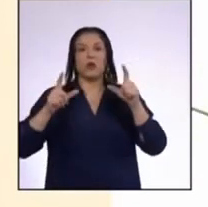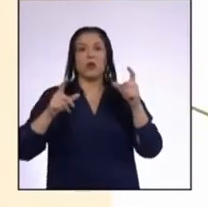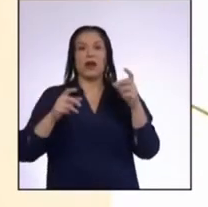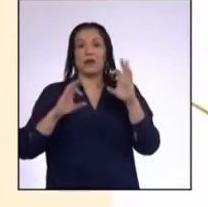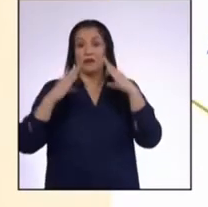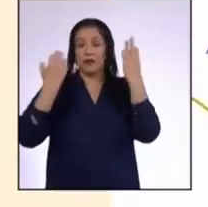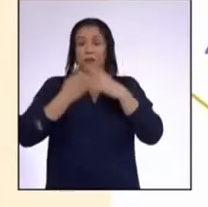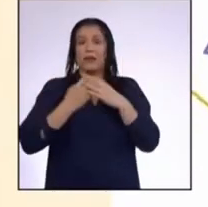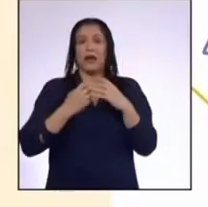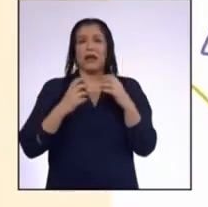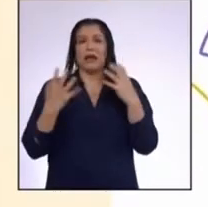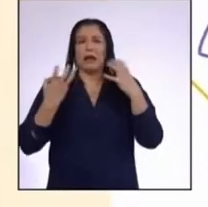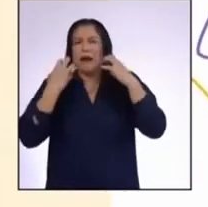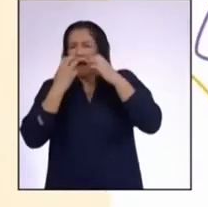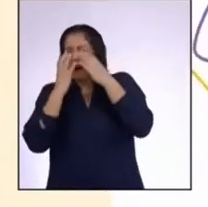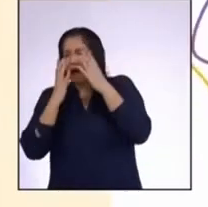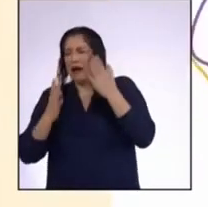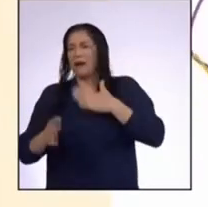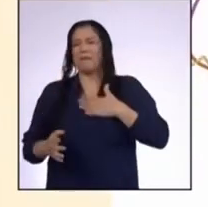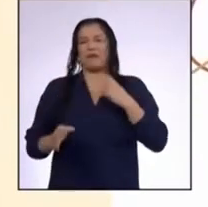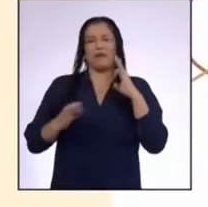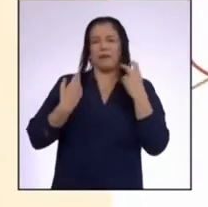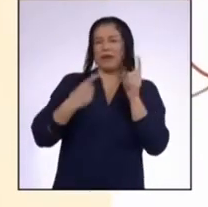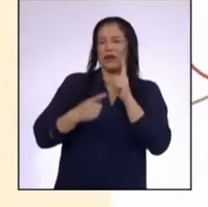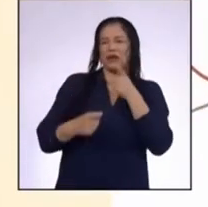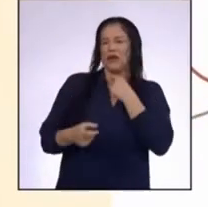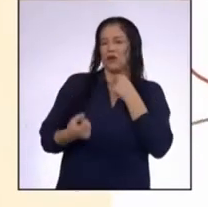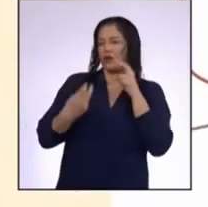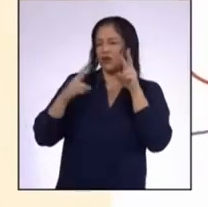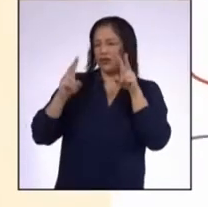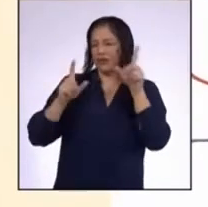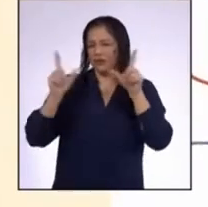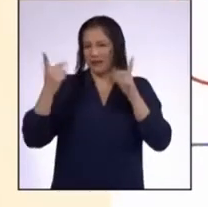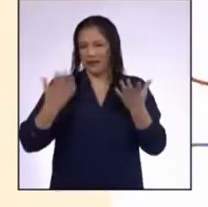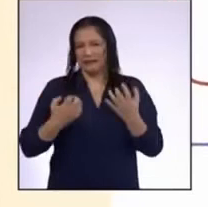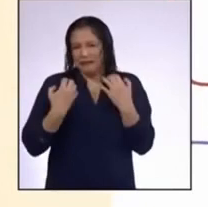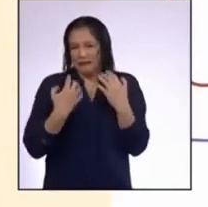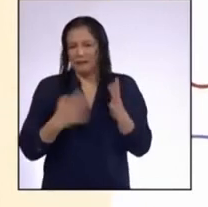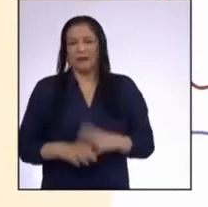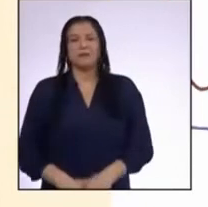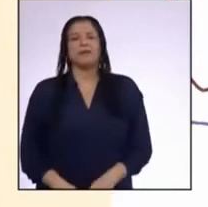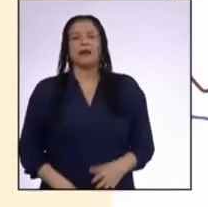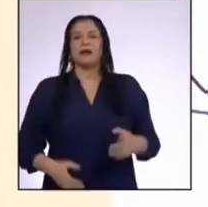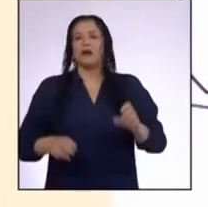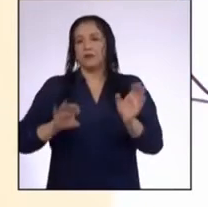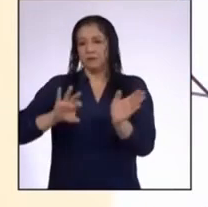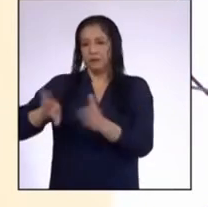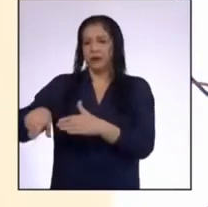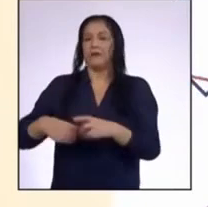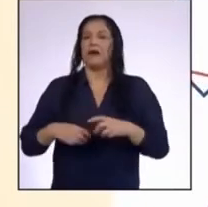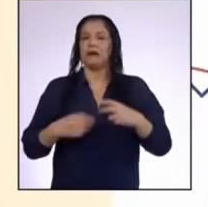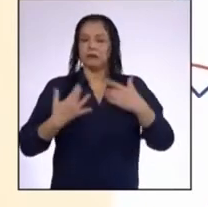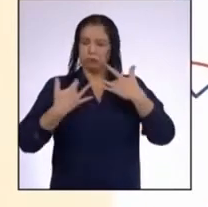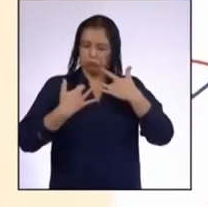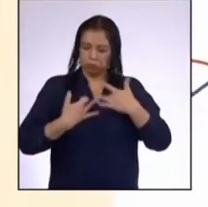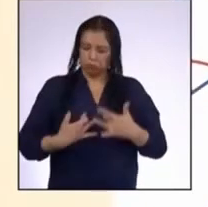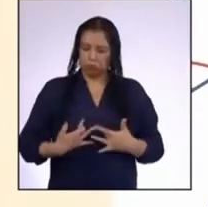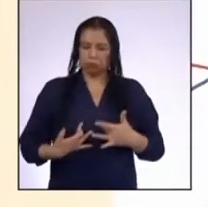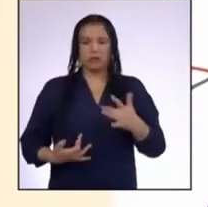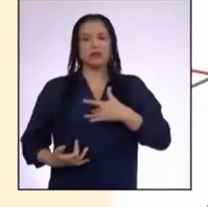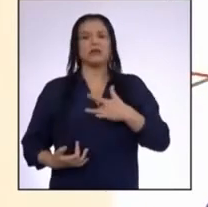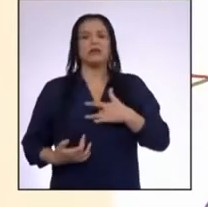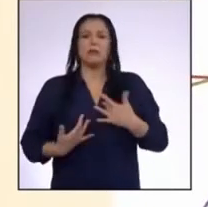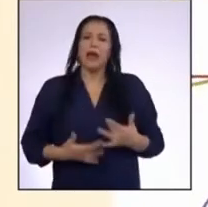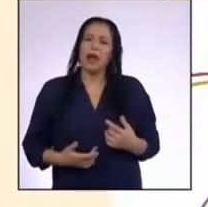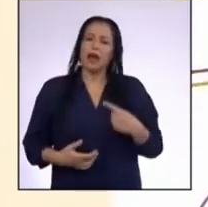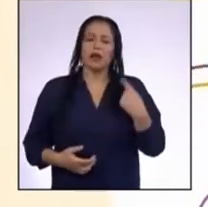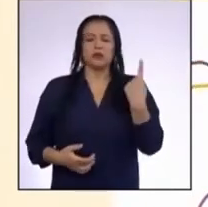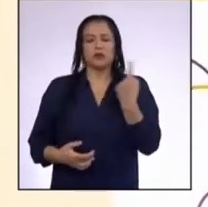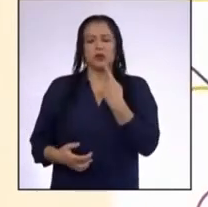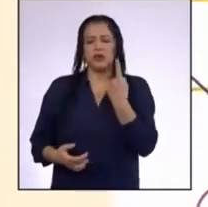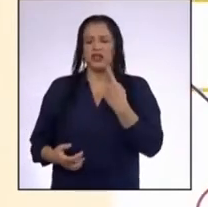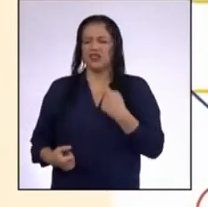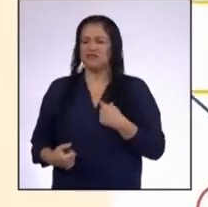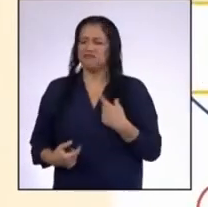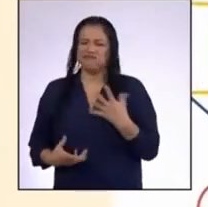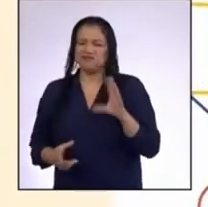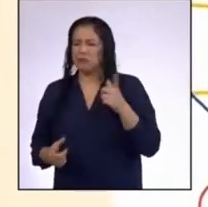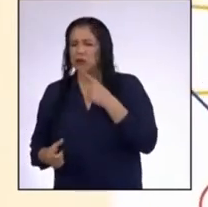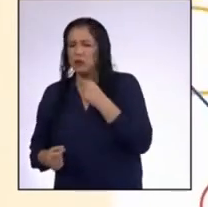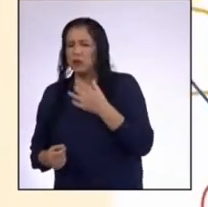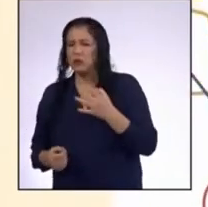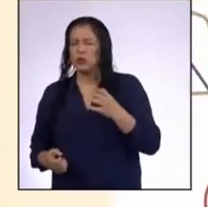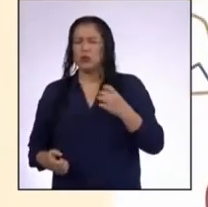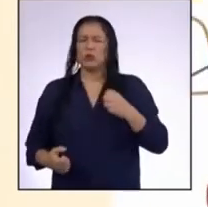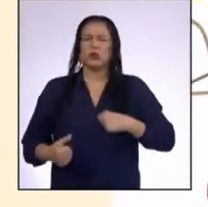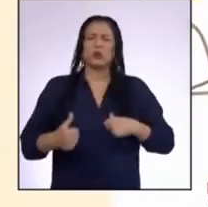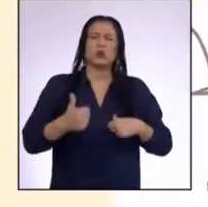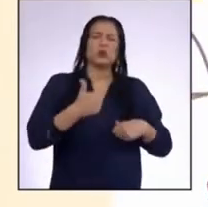familia Aunque a ellos no les gusta Sigo leyendo Tristeza Se siente pena, soledad, pesimismo, dolor